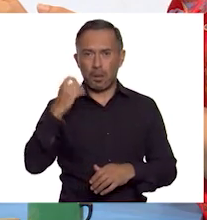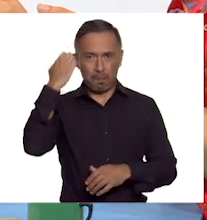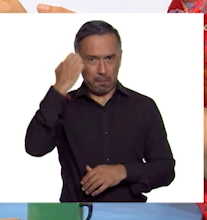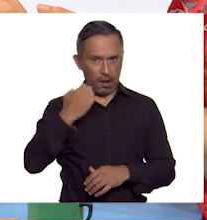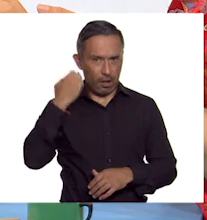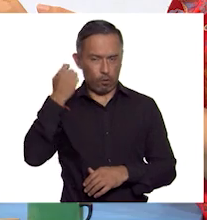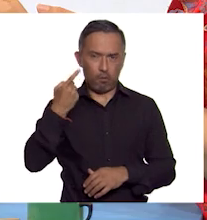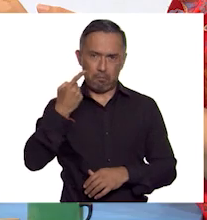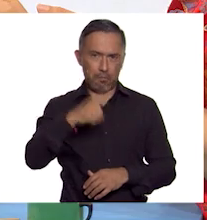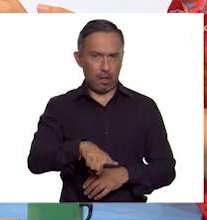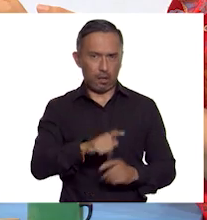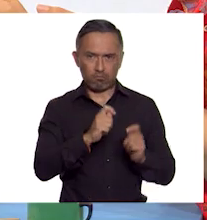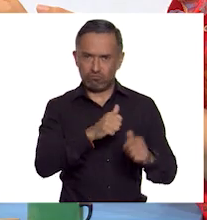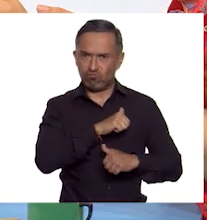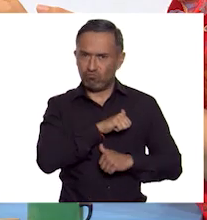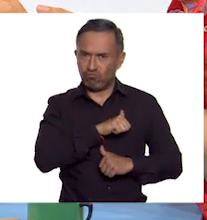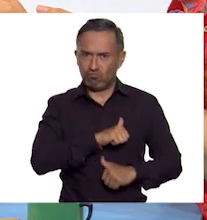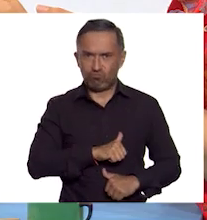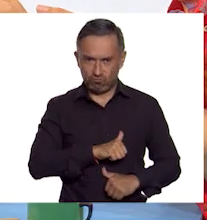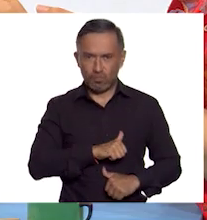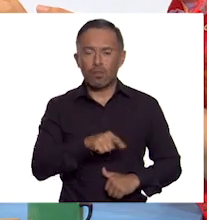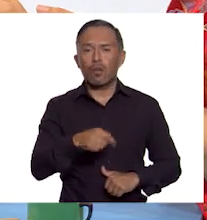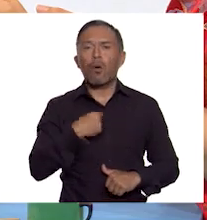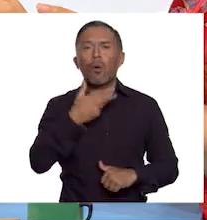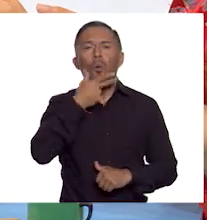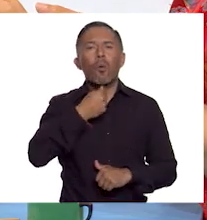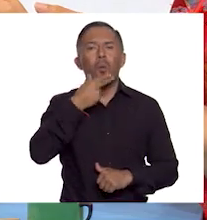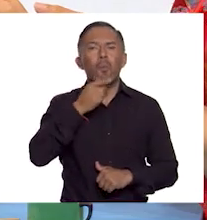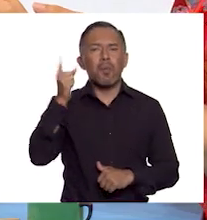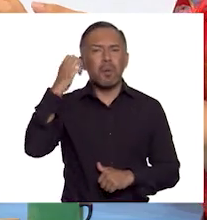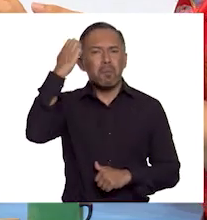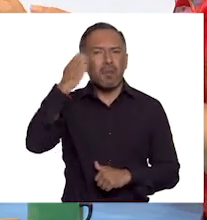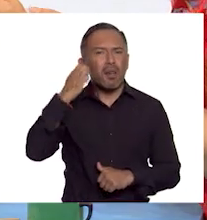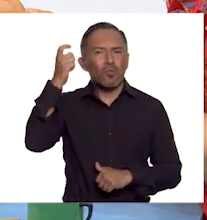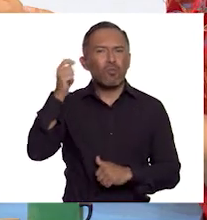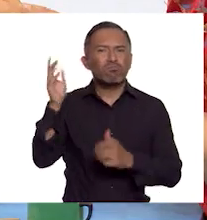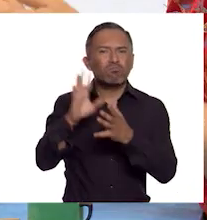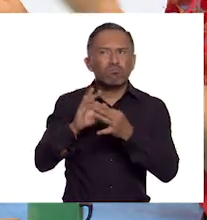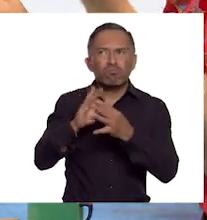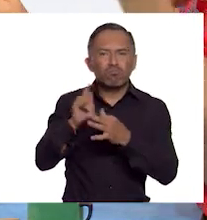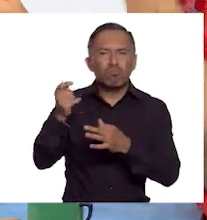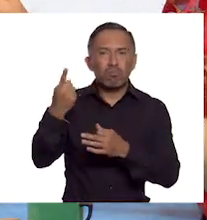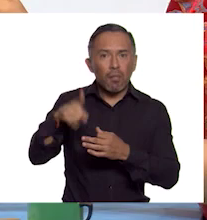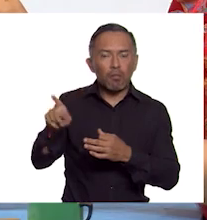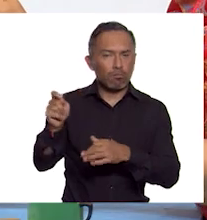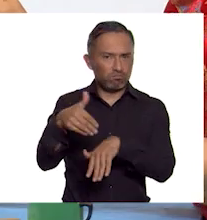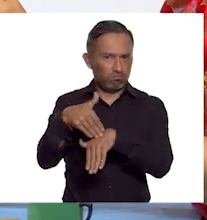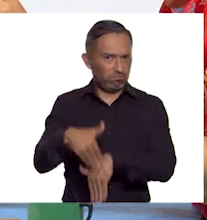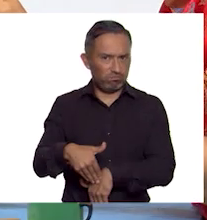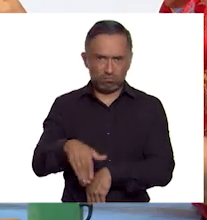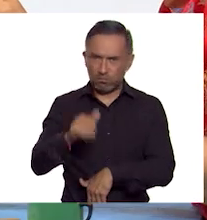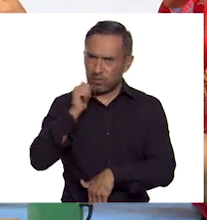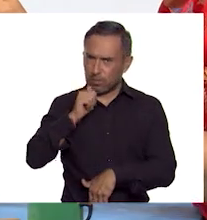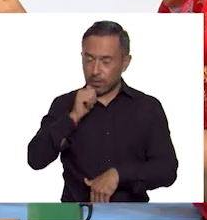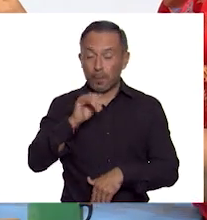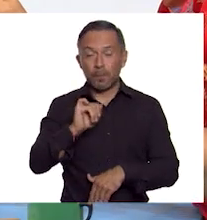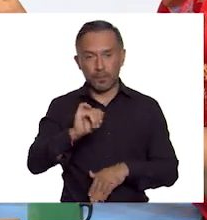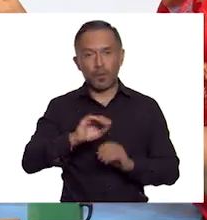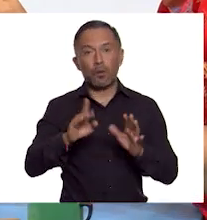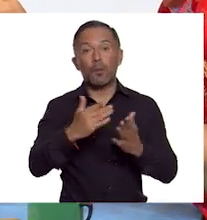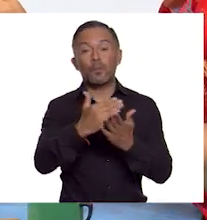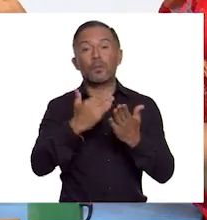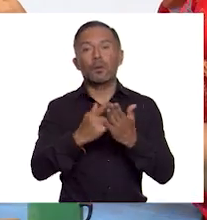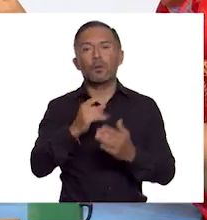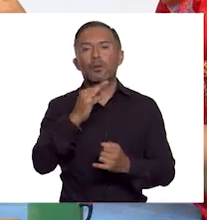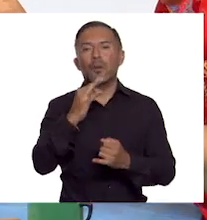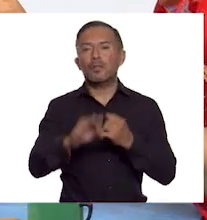Se debía hacer lo que el señor emperador decía. Claro. Y finalmente, en la última pestaña,